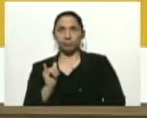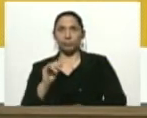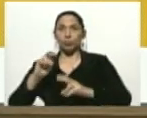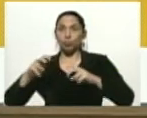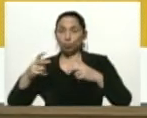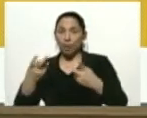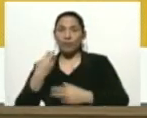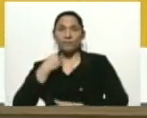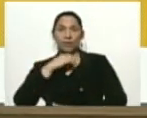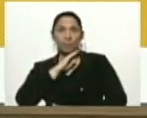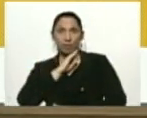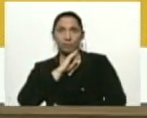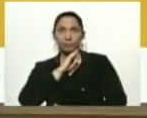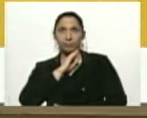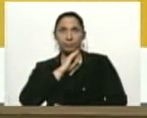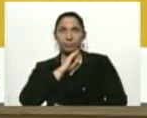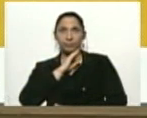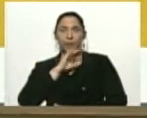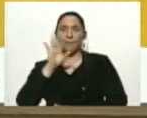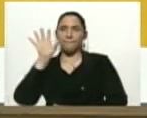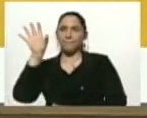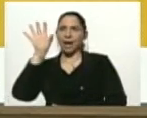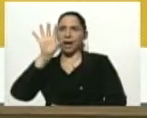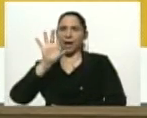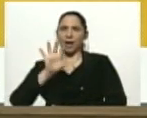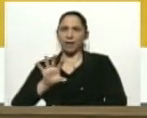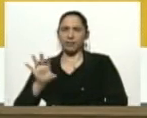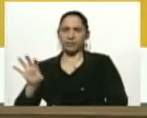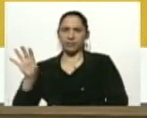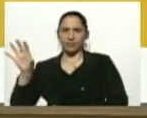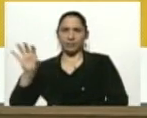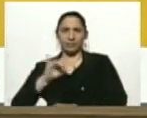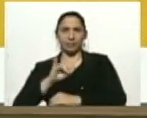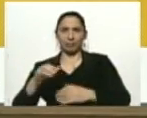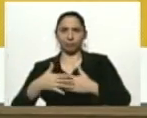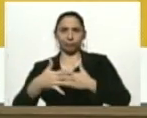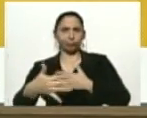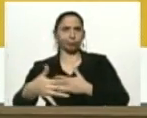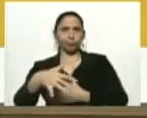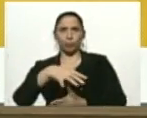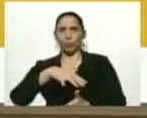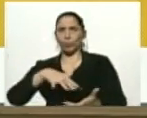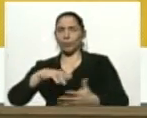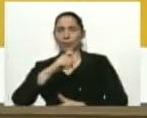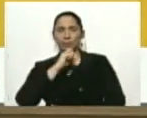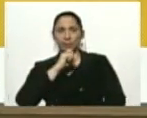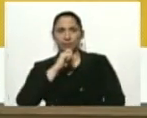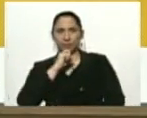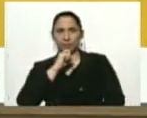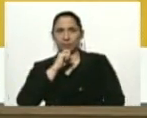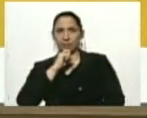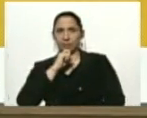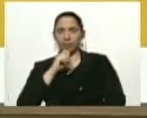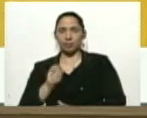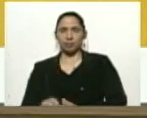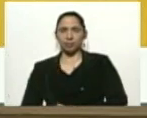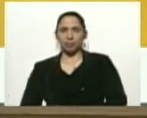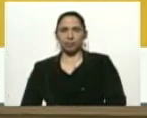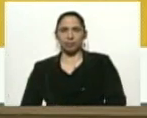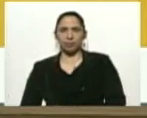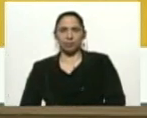nueva enfermedad. Los países, bueno, han pasado por situaciones muy complejas, muy difíciles.